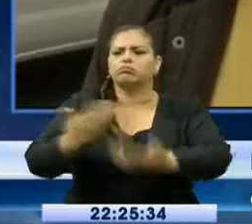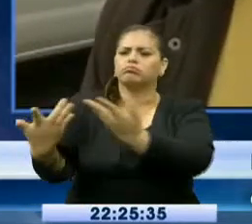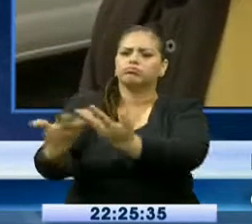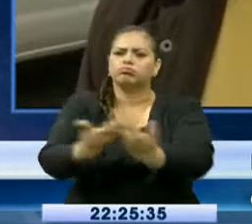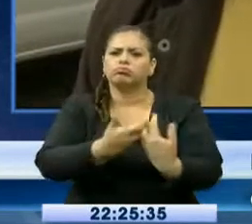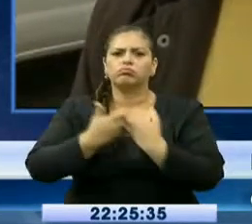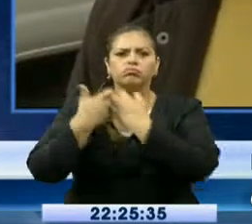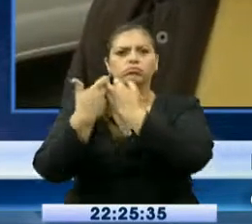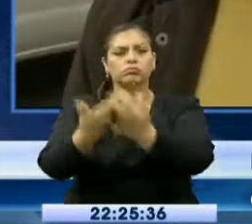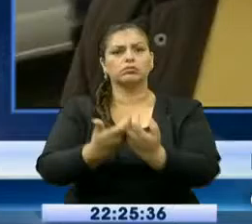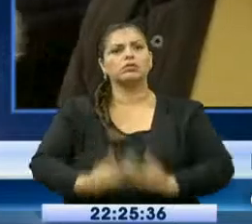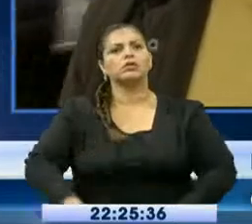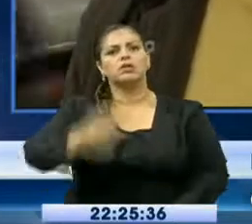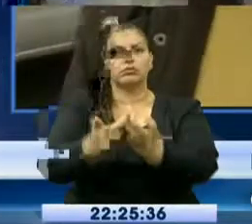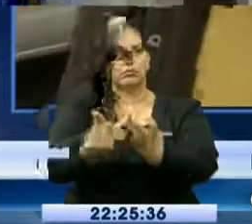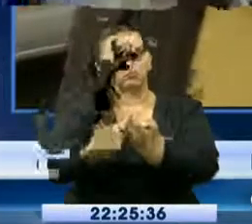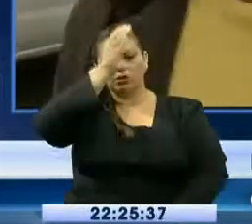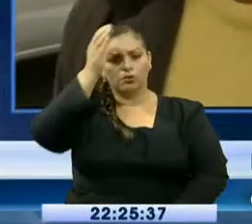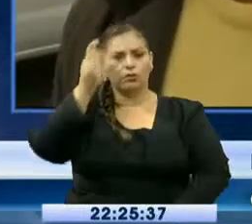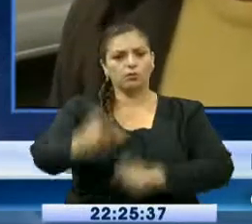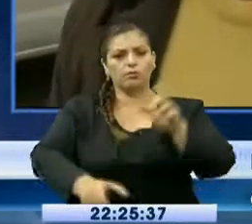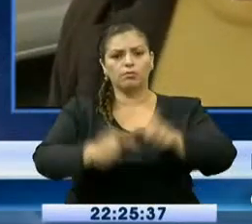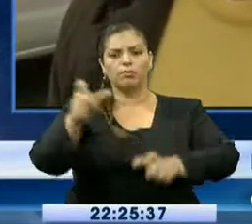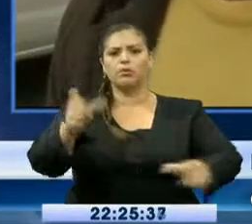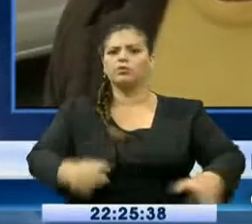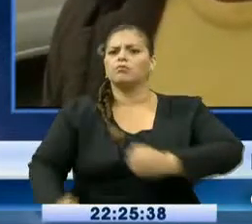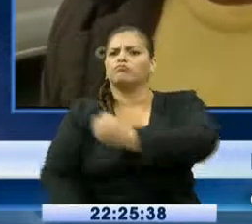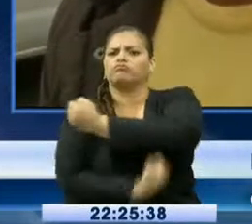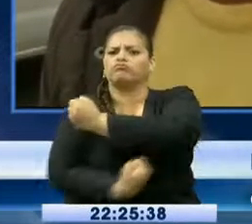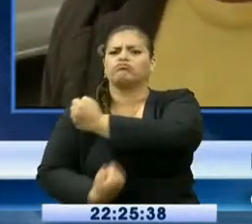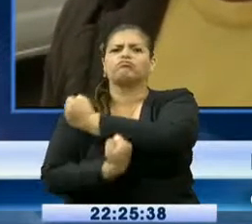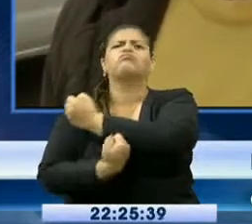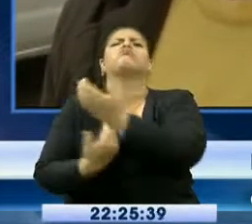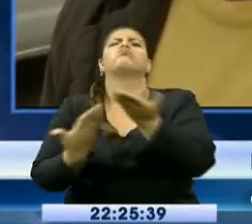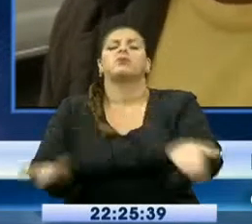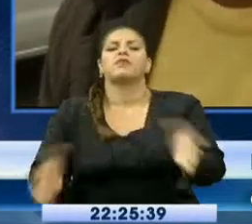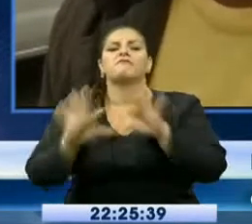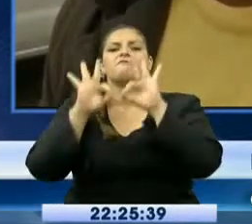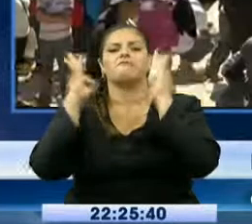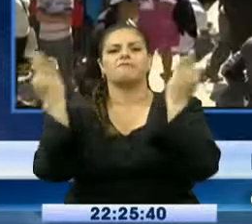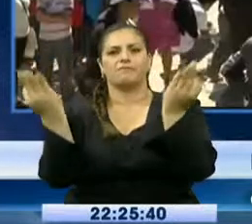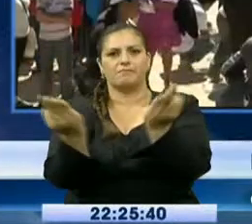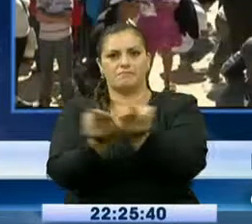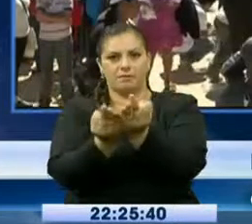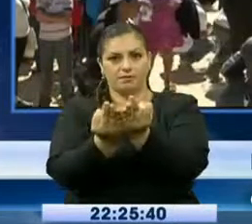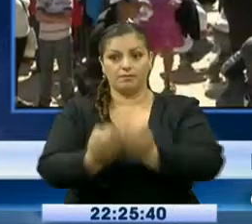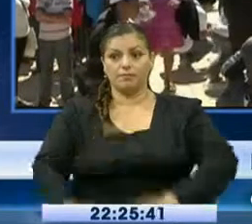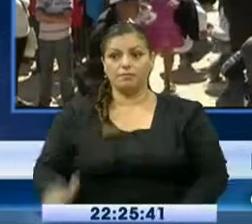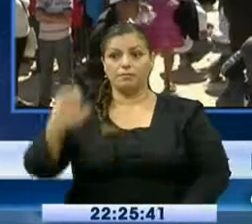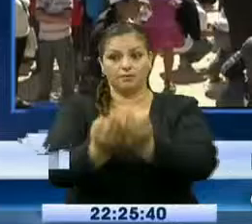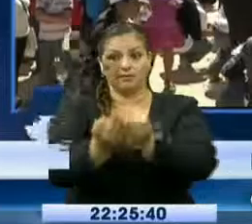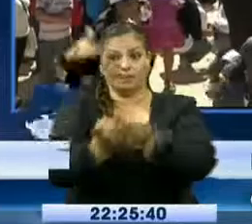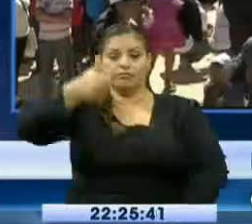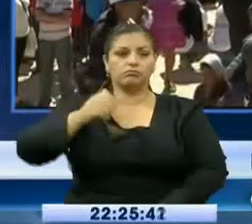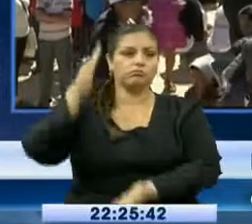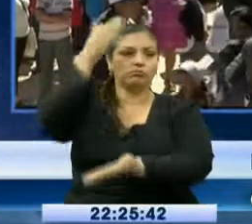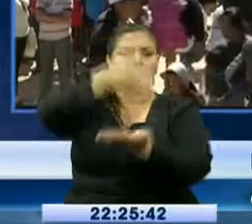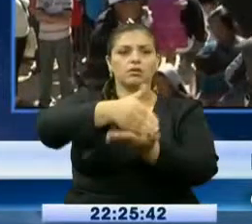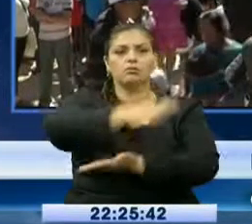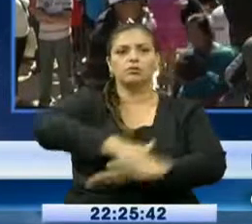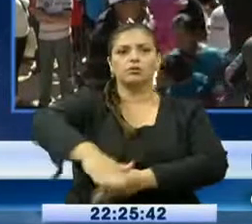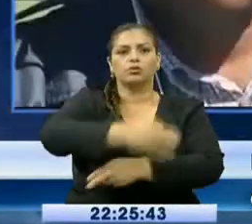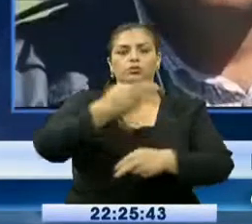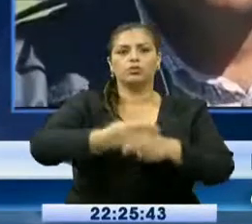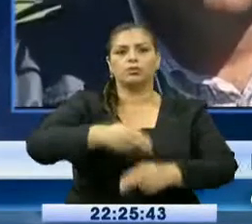evangelio está en la familia. El día de mañana se dirigirá ya a Morelia, en Michoacán. Se reunirá con